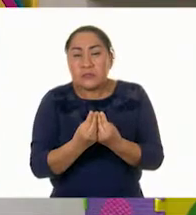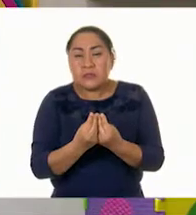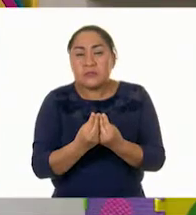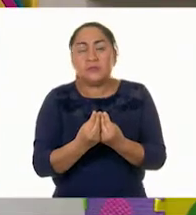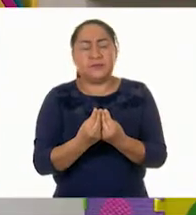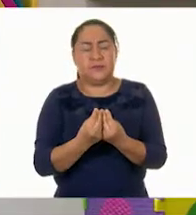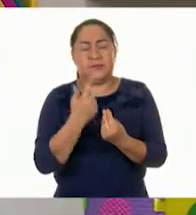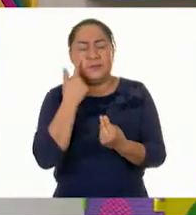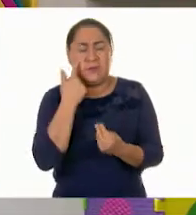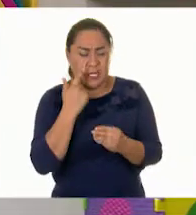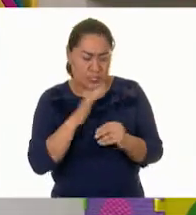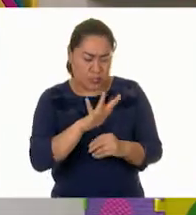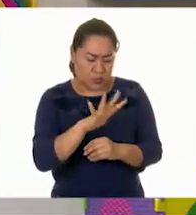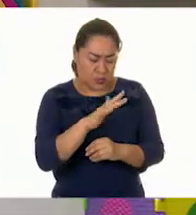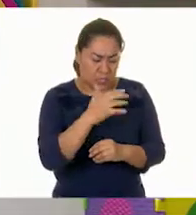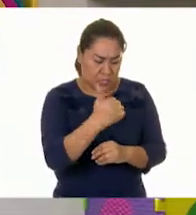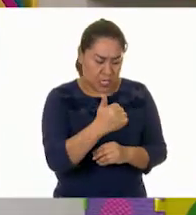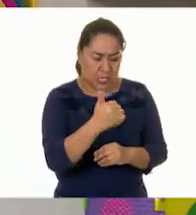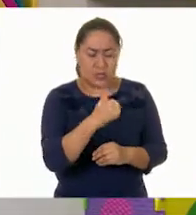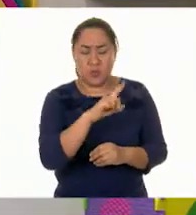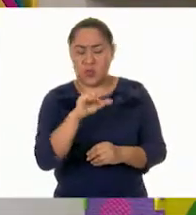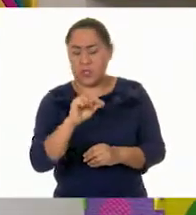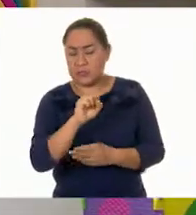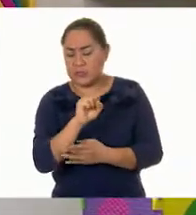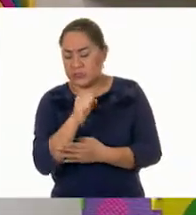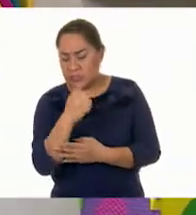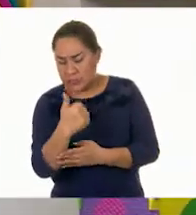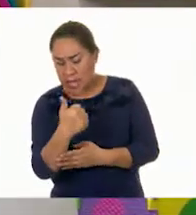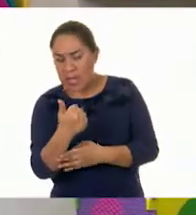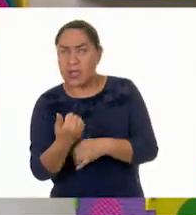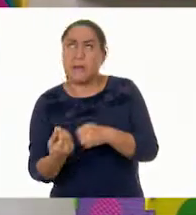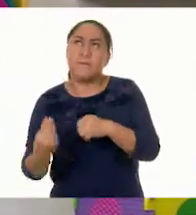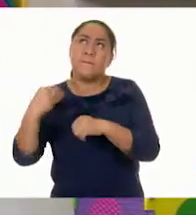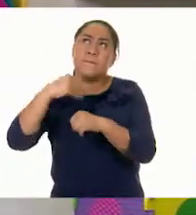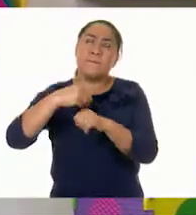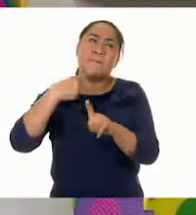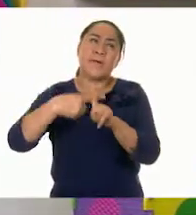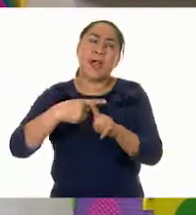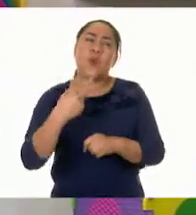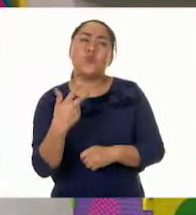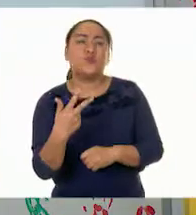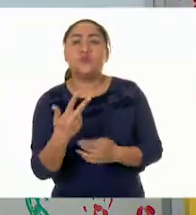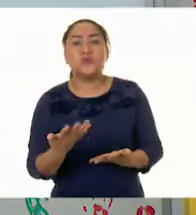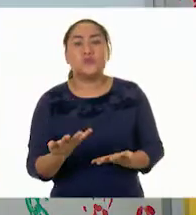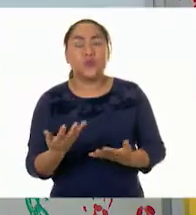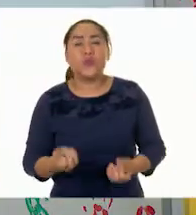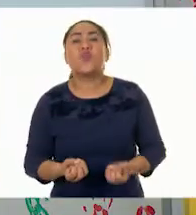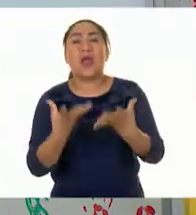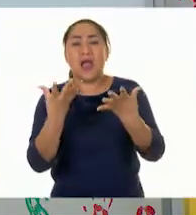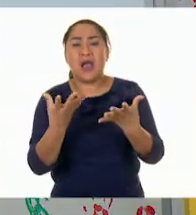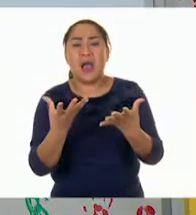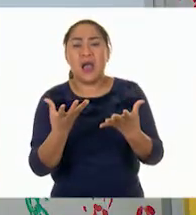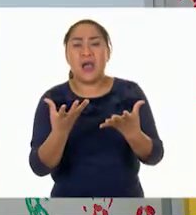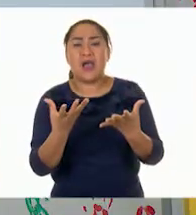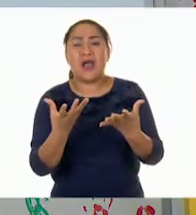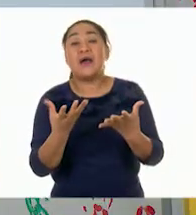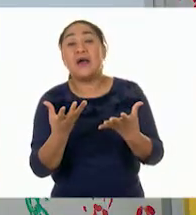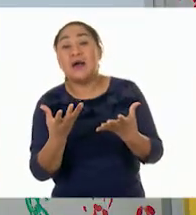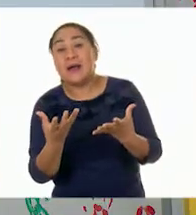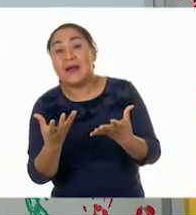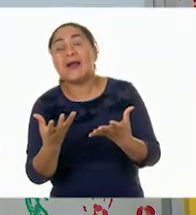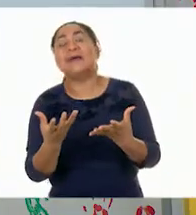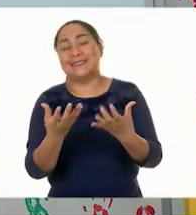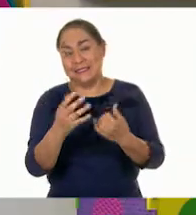A ver, si teníamos cincuenta y seis, sesenta y seis, más los ocho... ¿Cuánto nos da? Sí, muy bien.